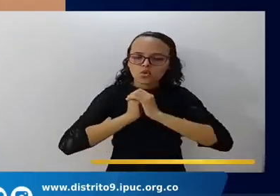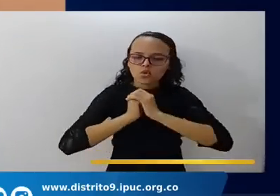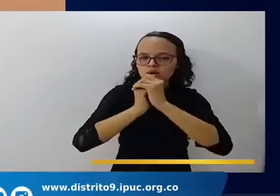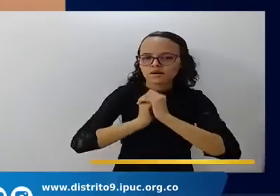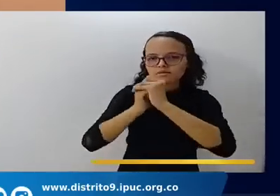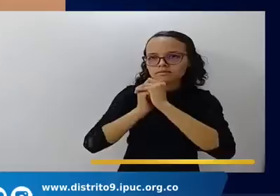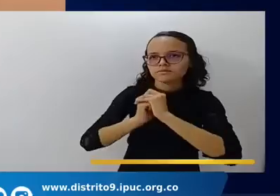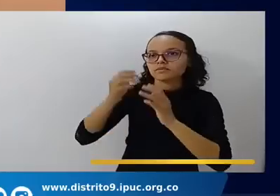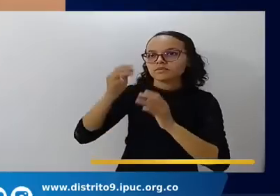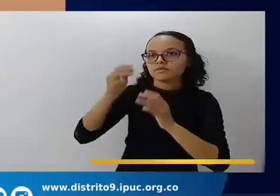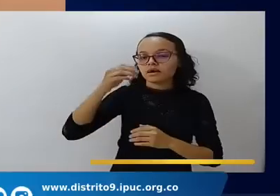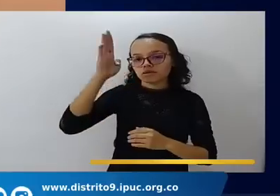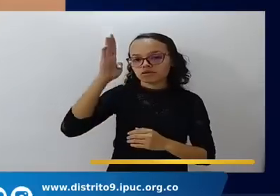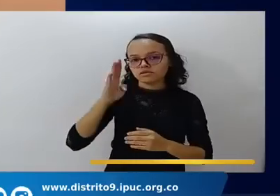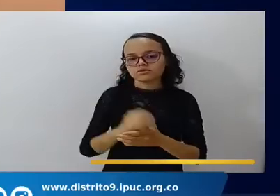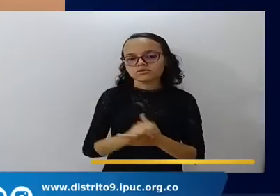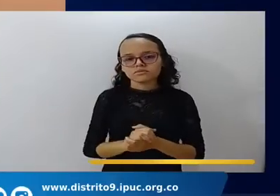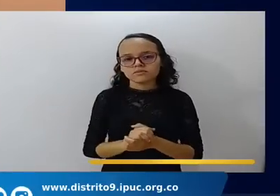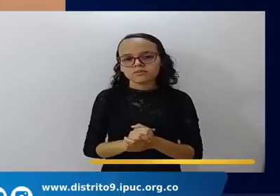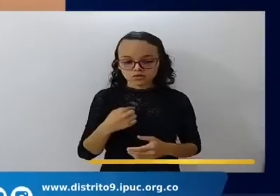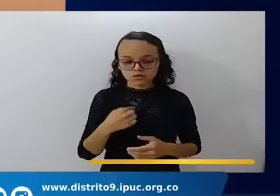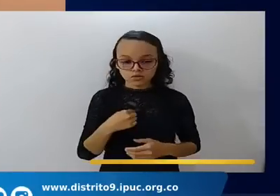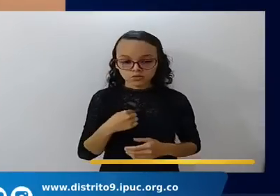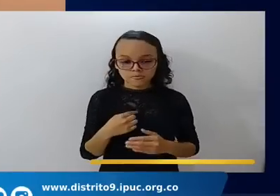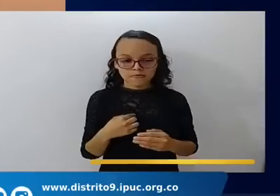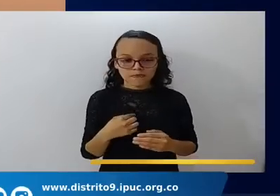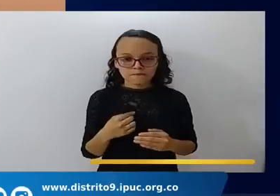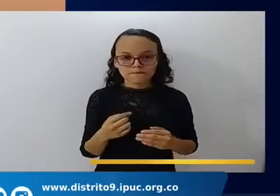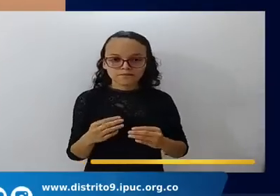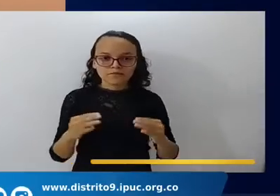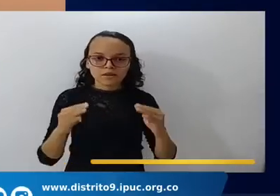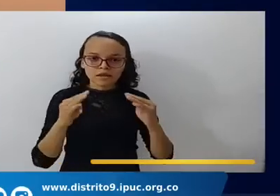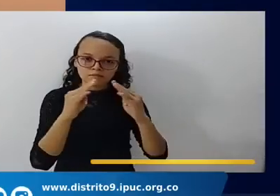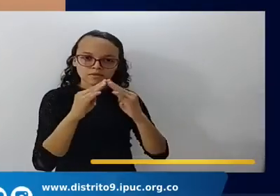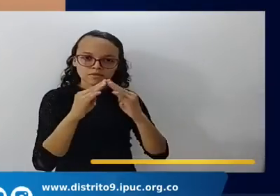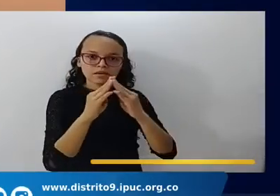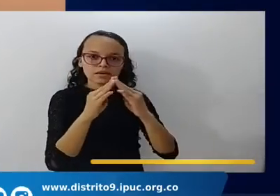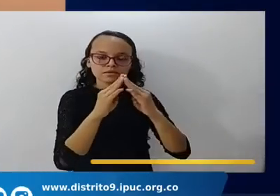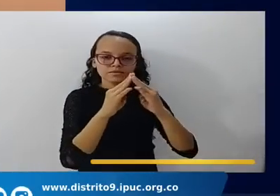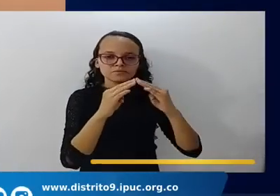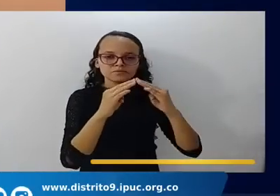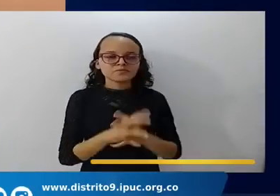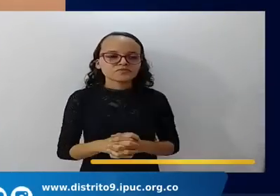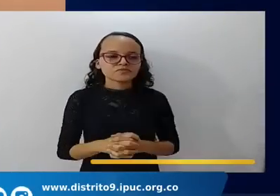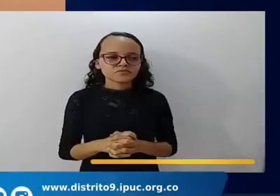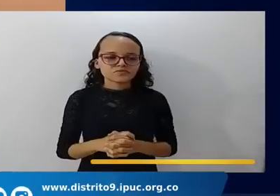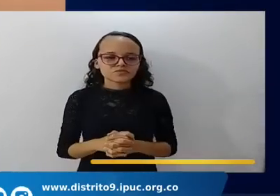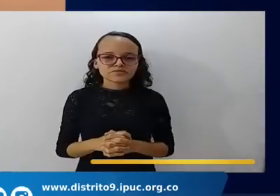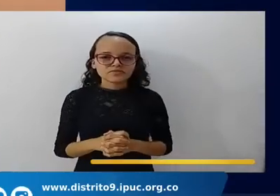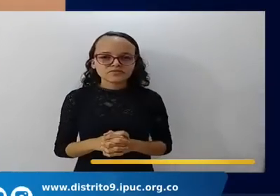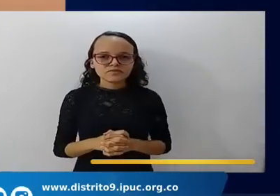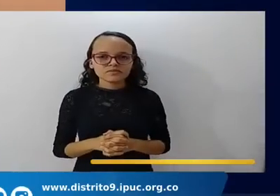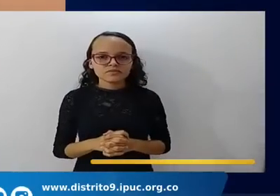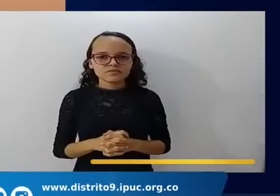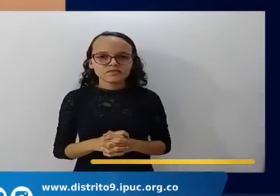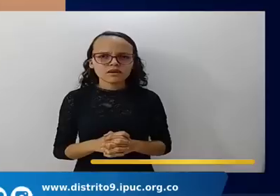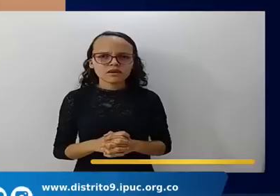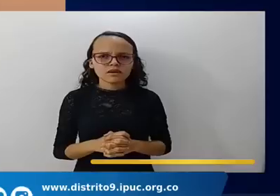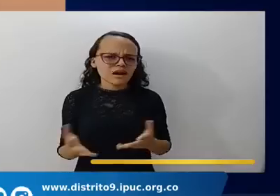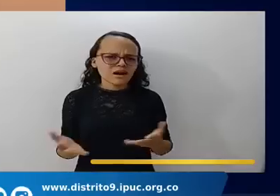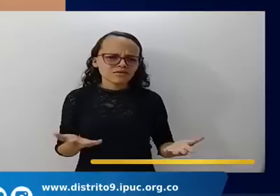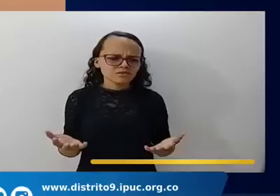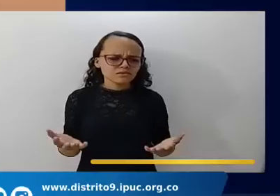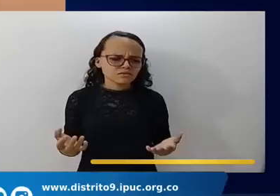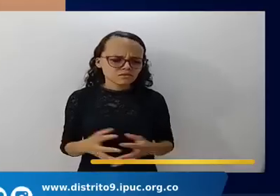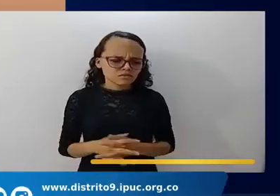Entonces, hice una vigilia y yo sentí que el Señor quería hablarme. No escuché voces porque no